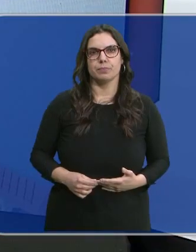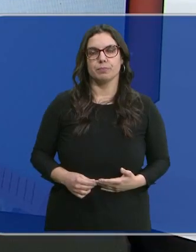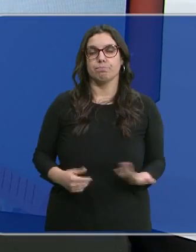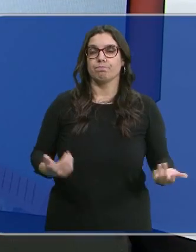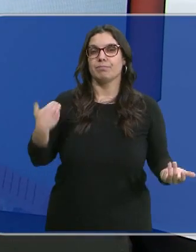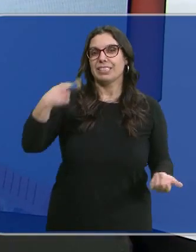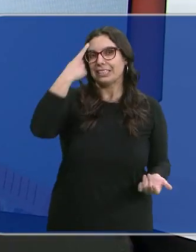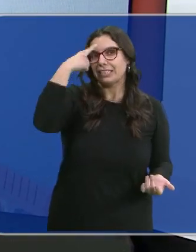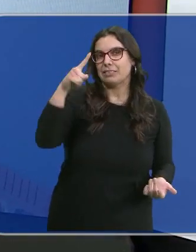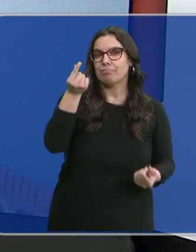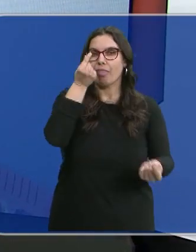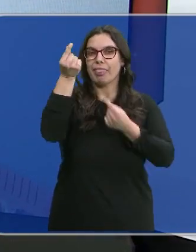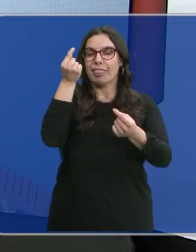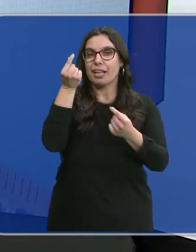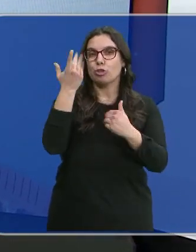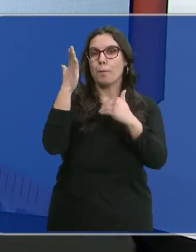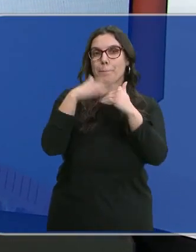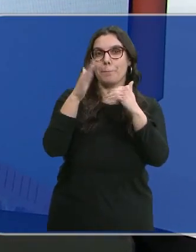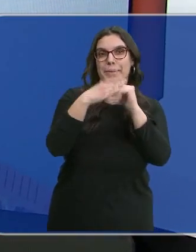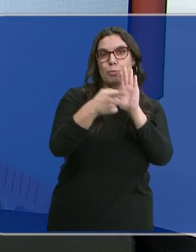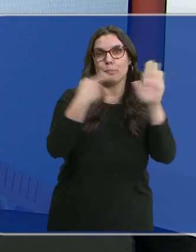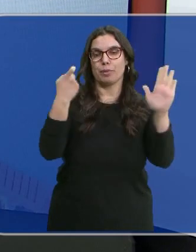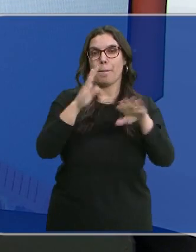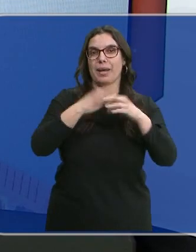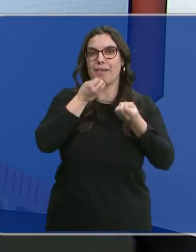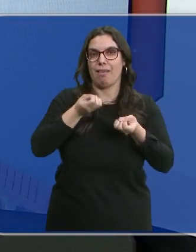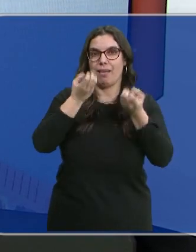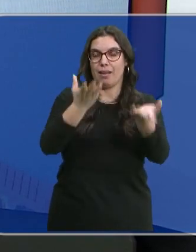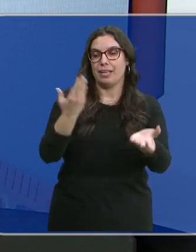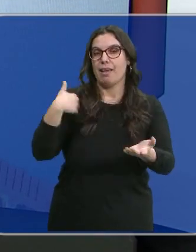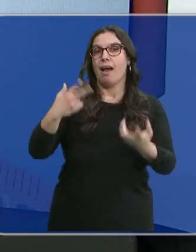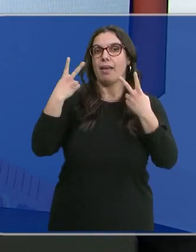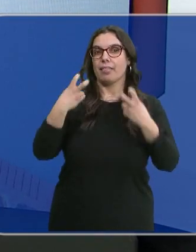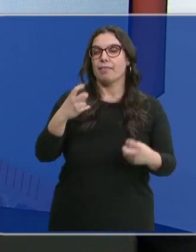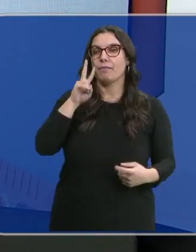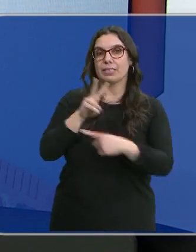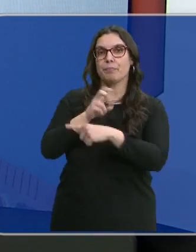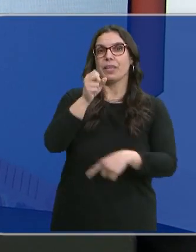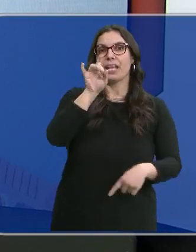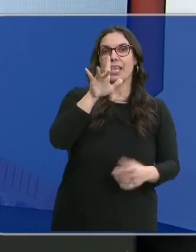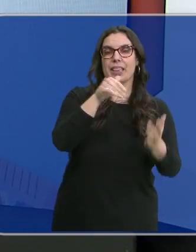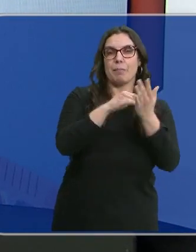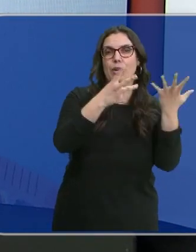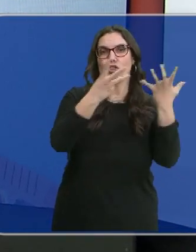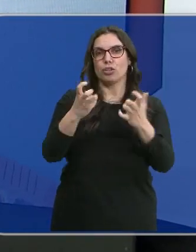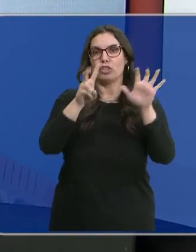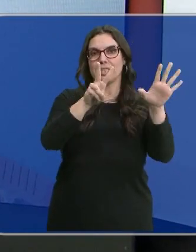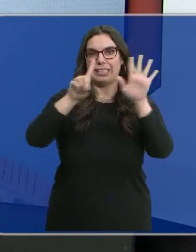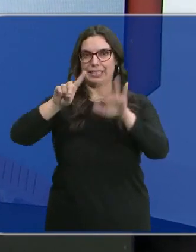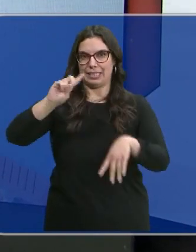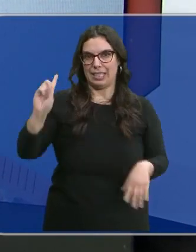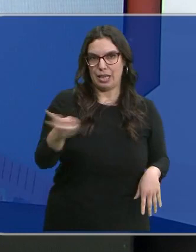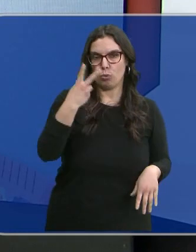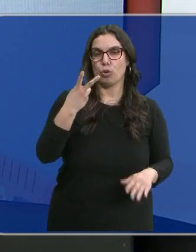Ya conocemos la cifra del nuevo mínimo exento del IRPF. La ha anunciado Hacienda y es esta que ven, 15.876